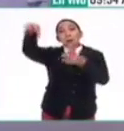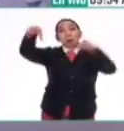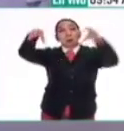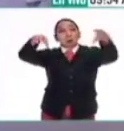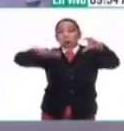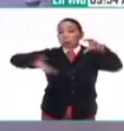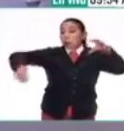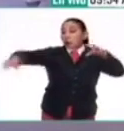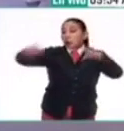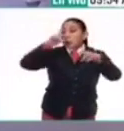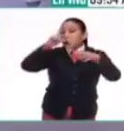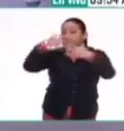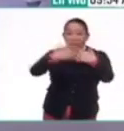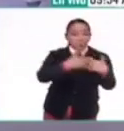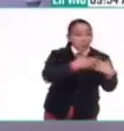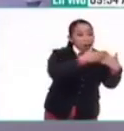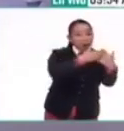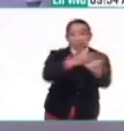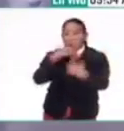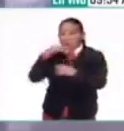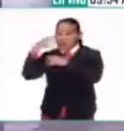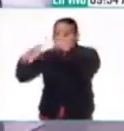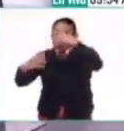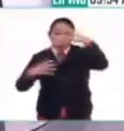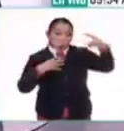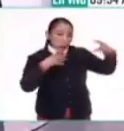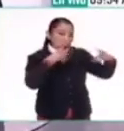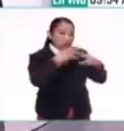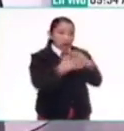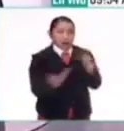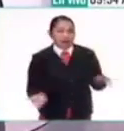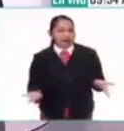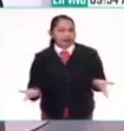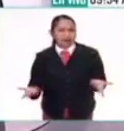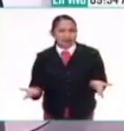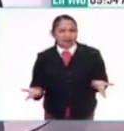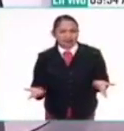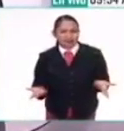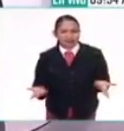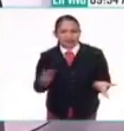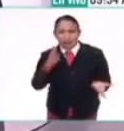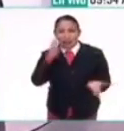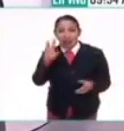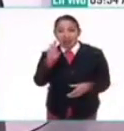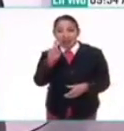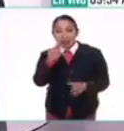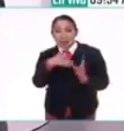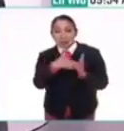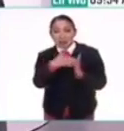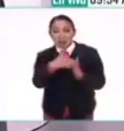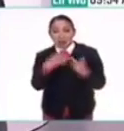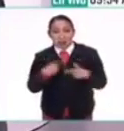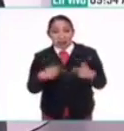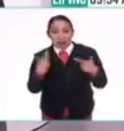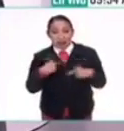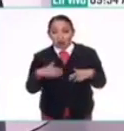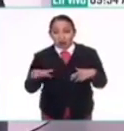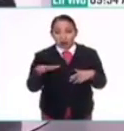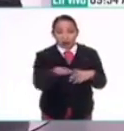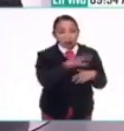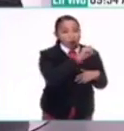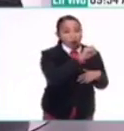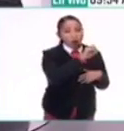mar de luz, de industria, de contaminación, por lo menos en el altiplano central. Somos más de 30 millones de personas desde